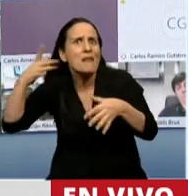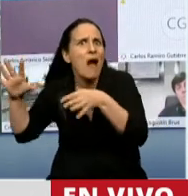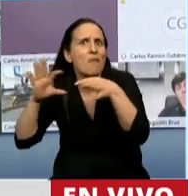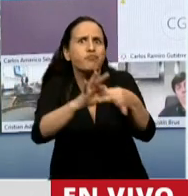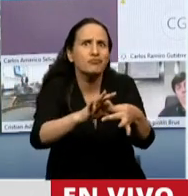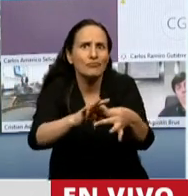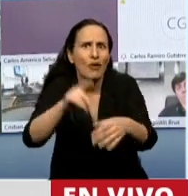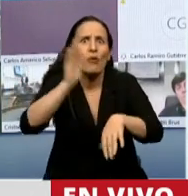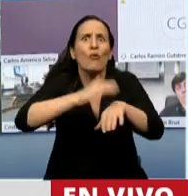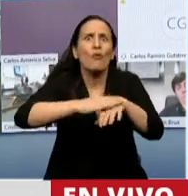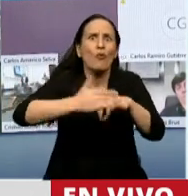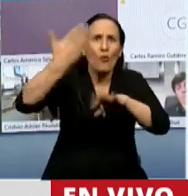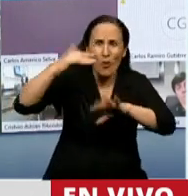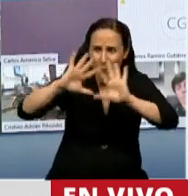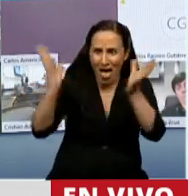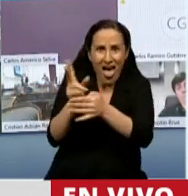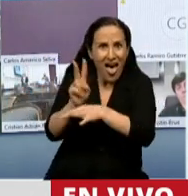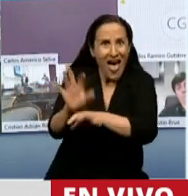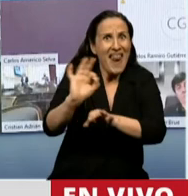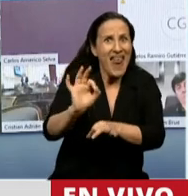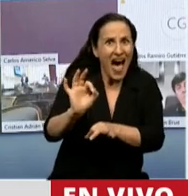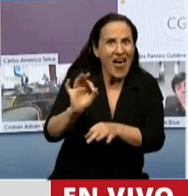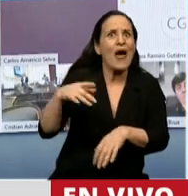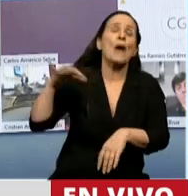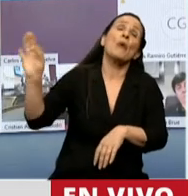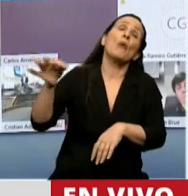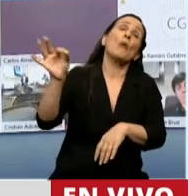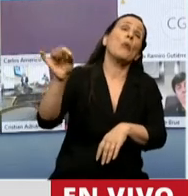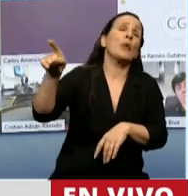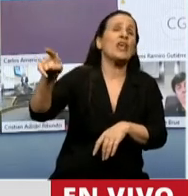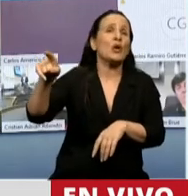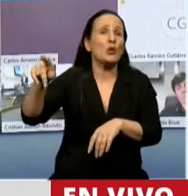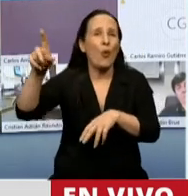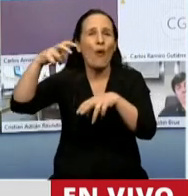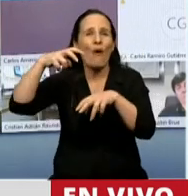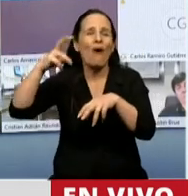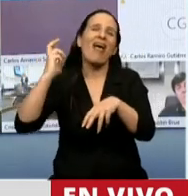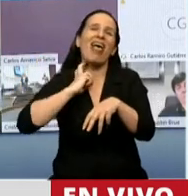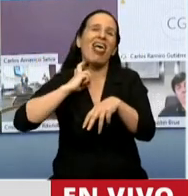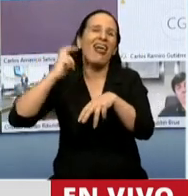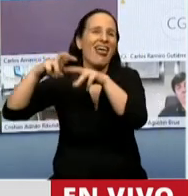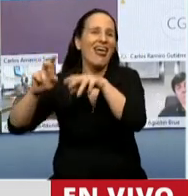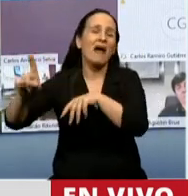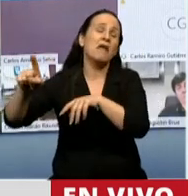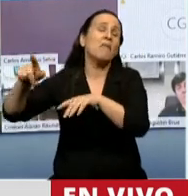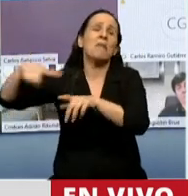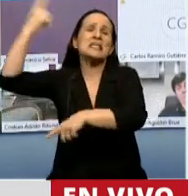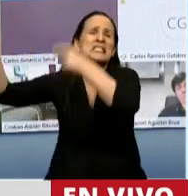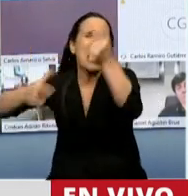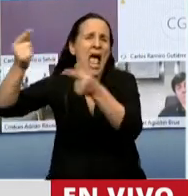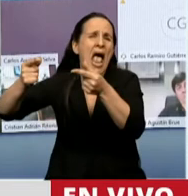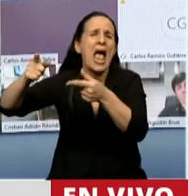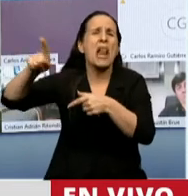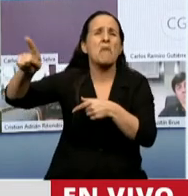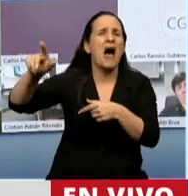del medio ambiente. Ese virus que estaba muy tranquilo con los murciélagos en las selvas y en los bosques tropicales del